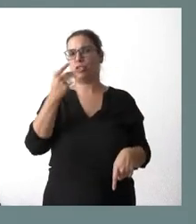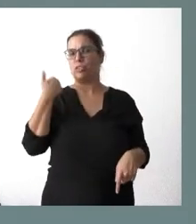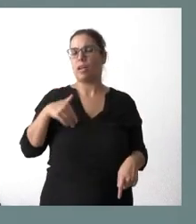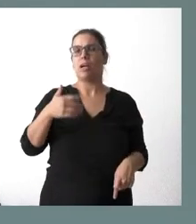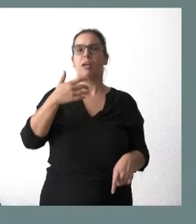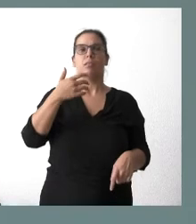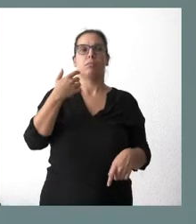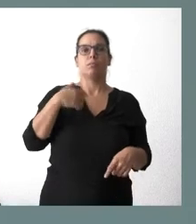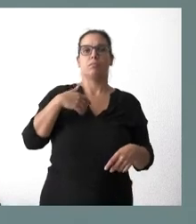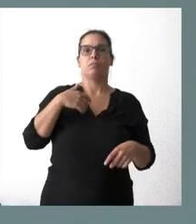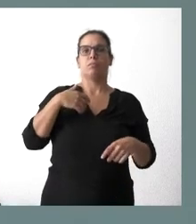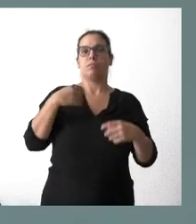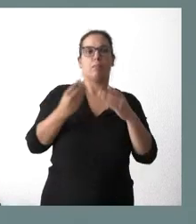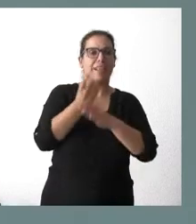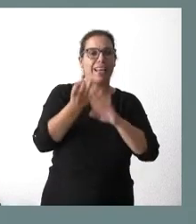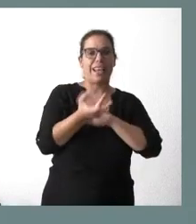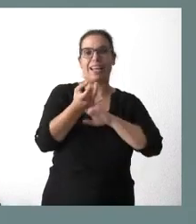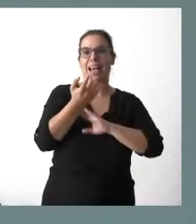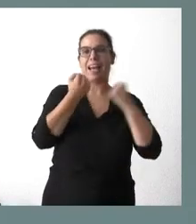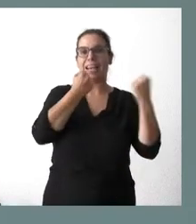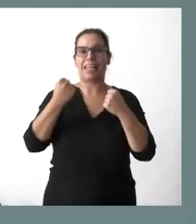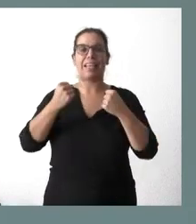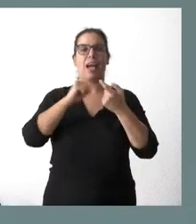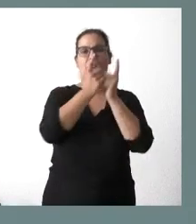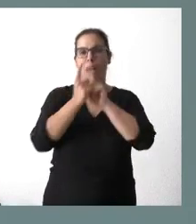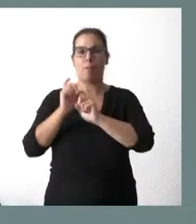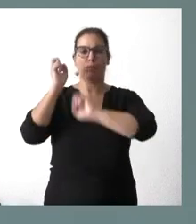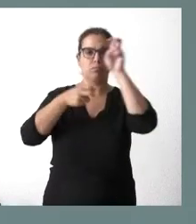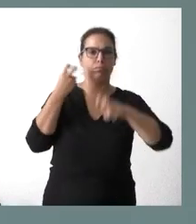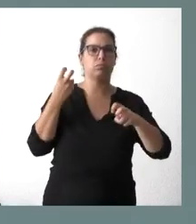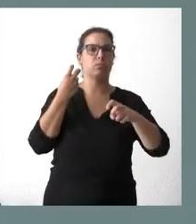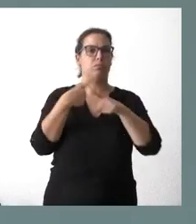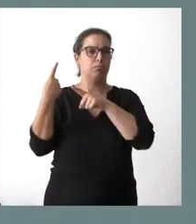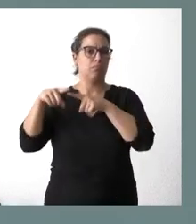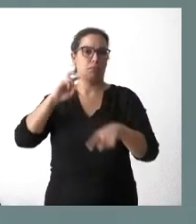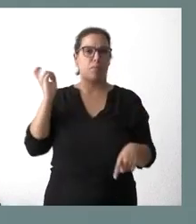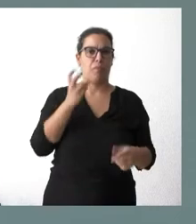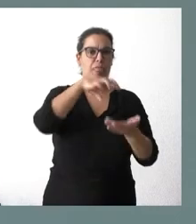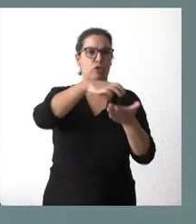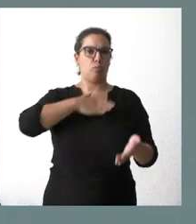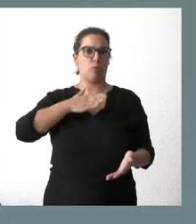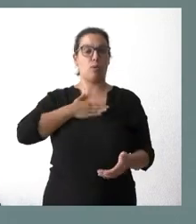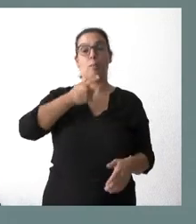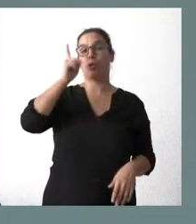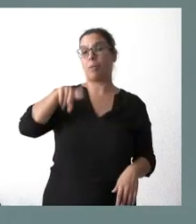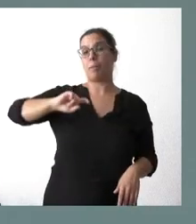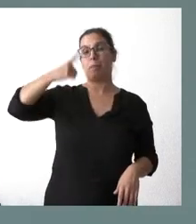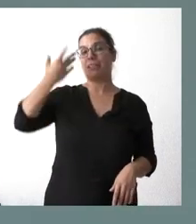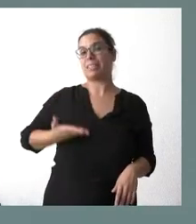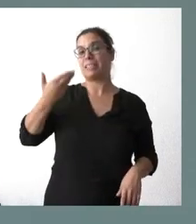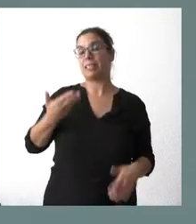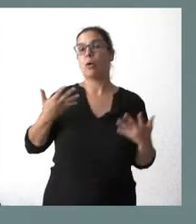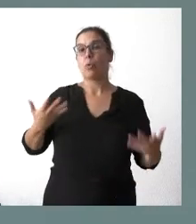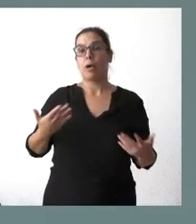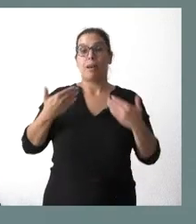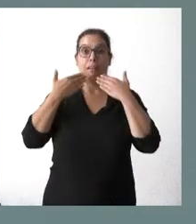cambio de instalaciones de producción de energía en algunos de los centros de prestación de servicios públicos. Pero también lo hemos hecho fundamentalmente a partir de la nueva